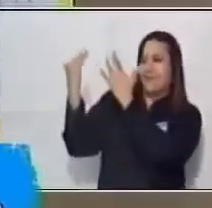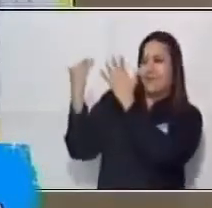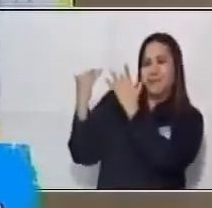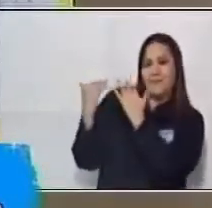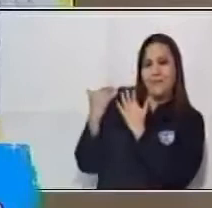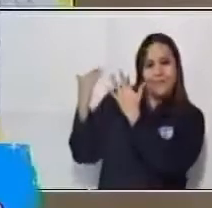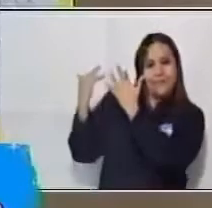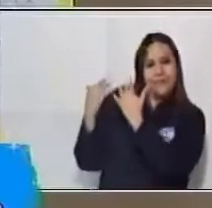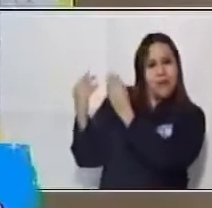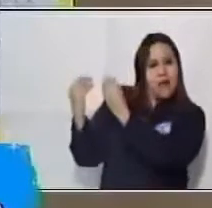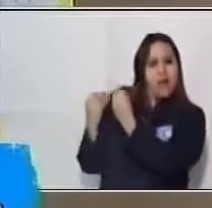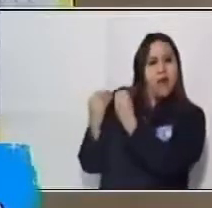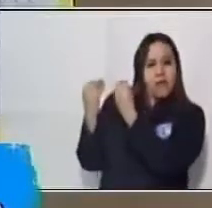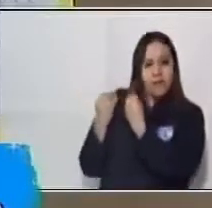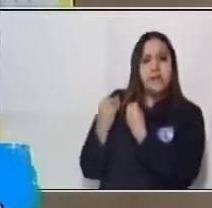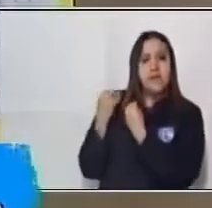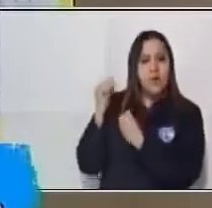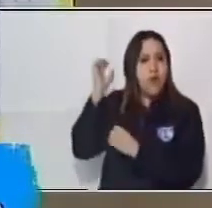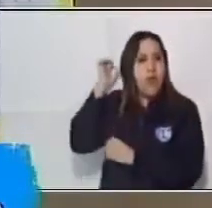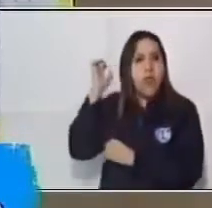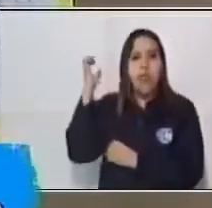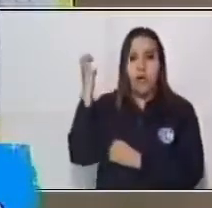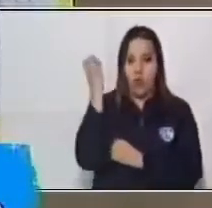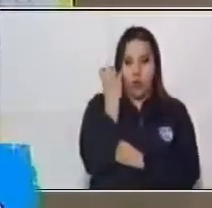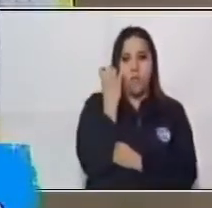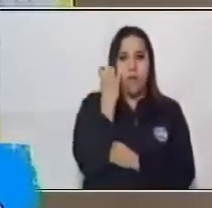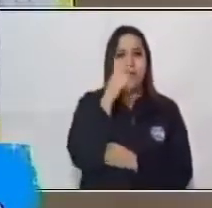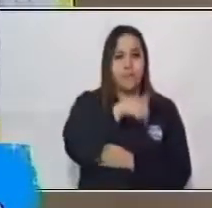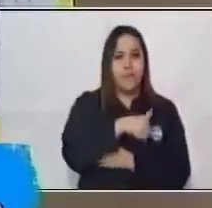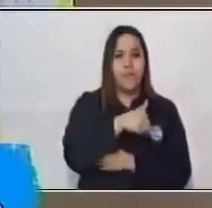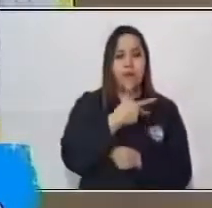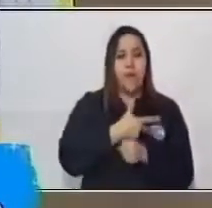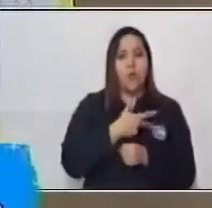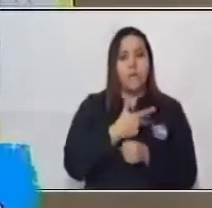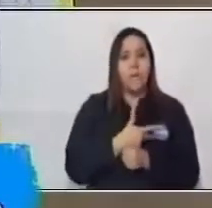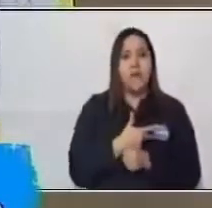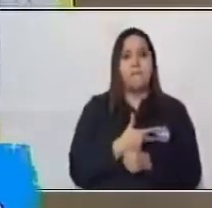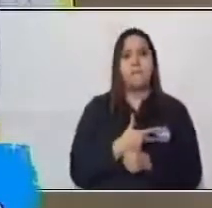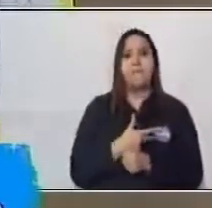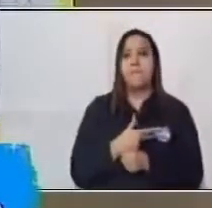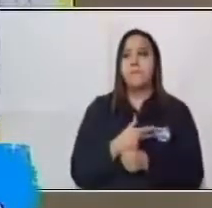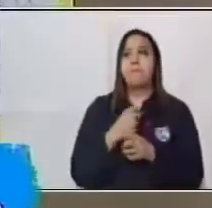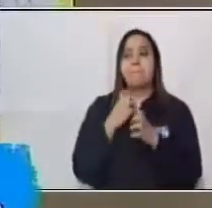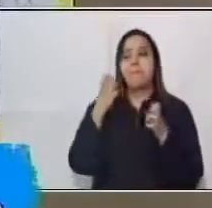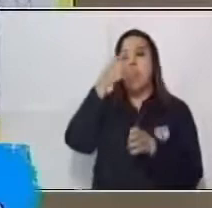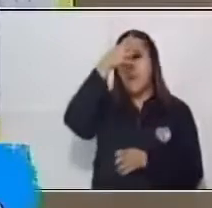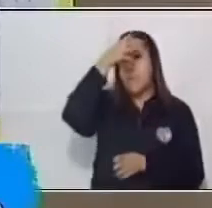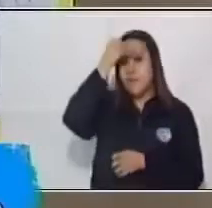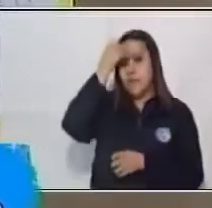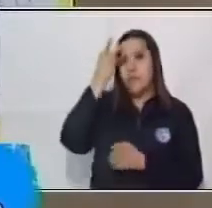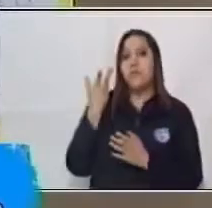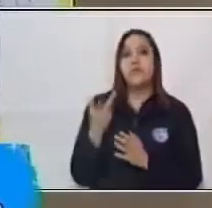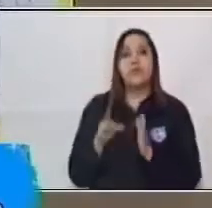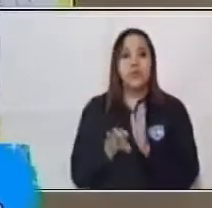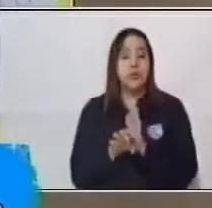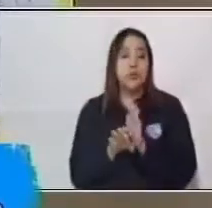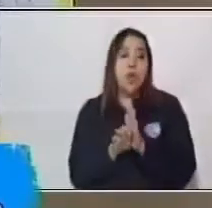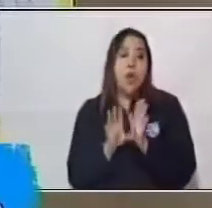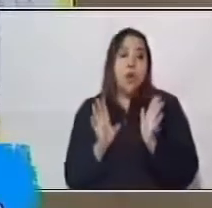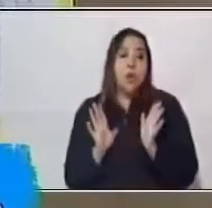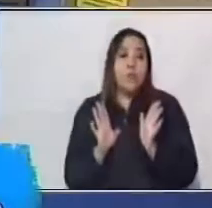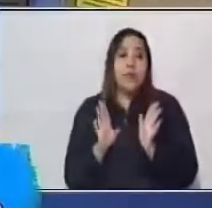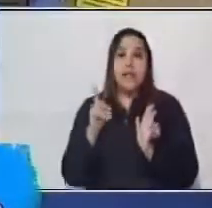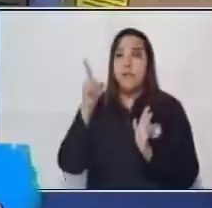que los movimientos en los que ellos se encontraban en ese momento. Y entre ellos tenemos a lo que es en